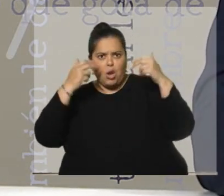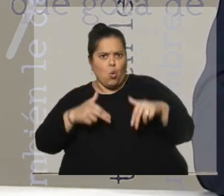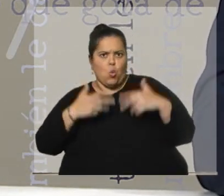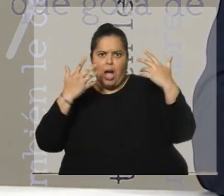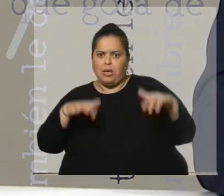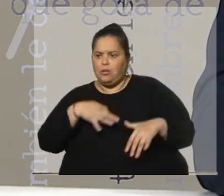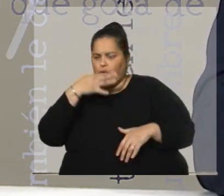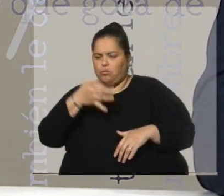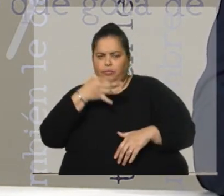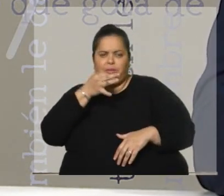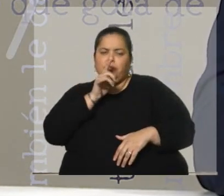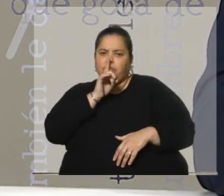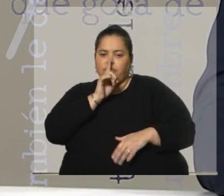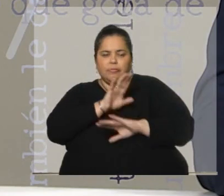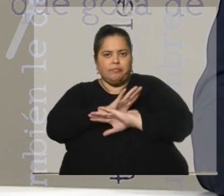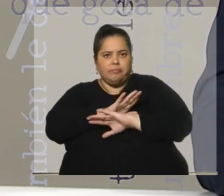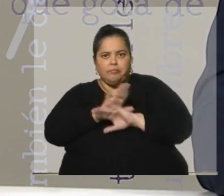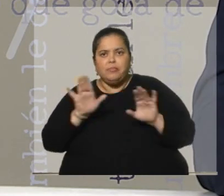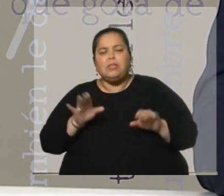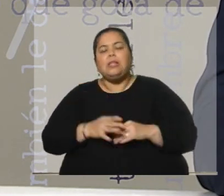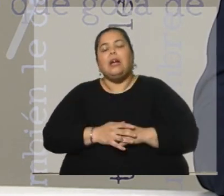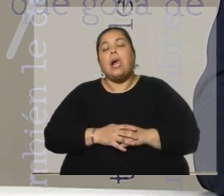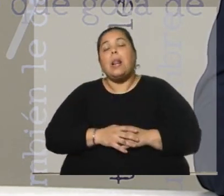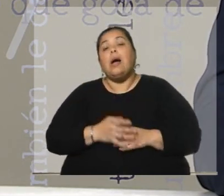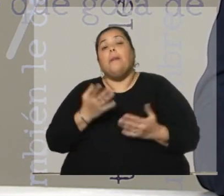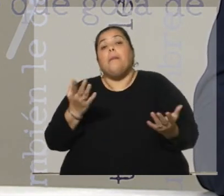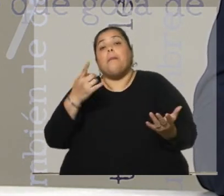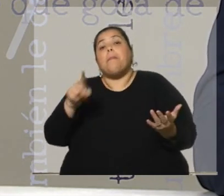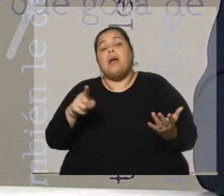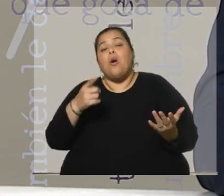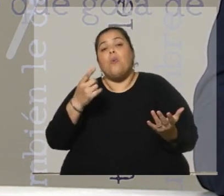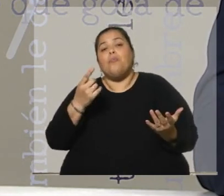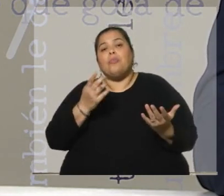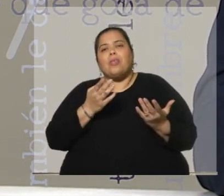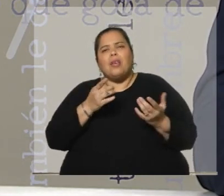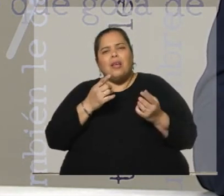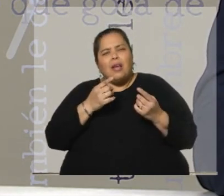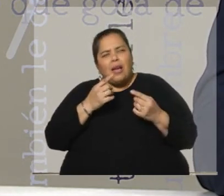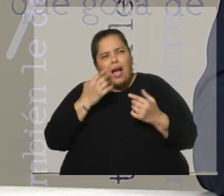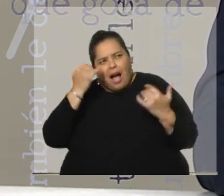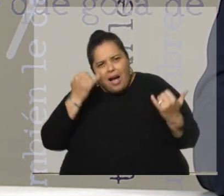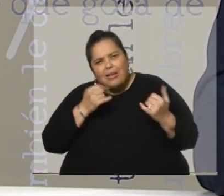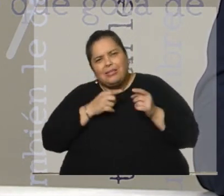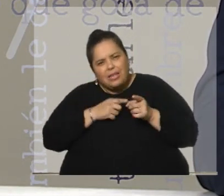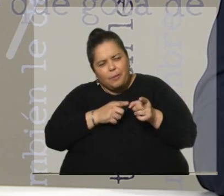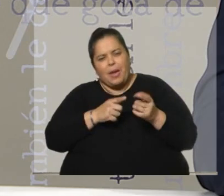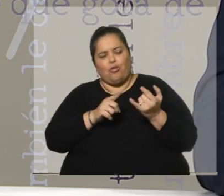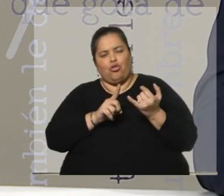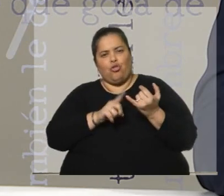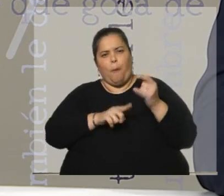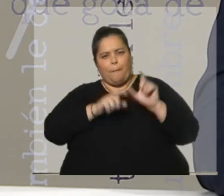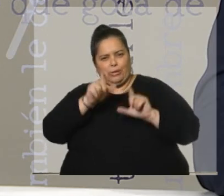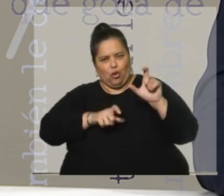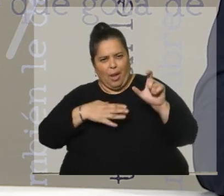ejemplo, hablaba muy poco, yo le voy a hablar de alguna cosa con él. Pero quedan claros seguimientos, hay dirigentes blancos que se acusan de